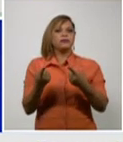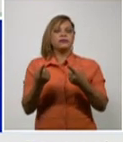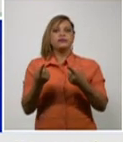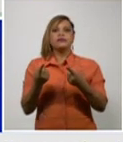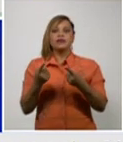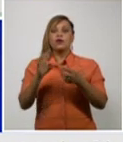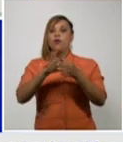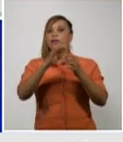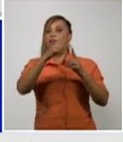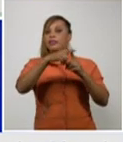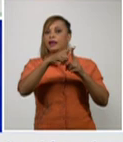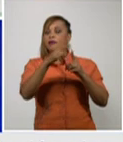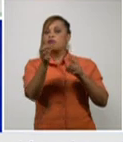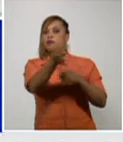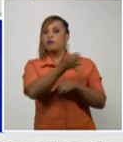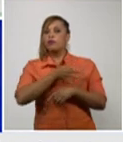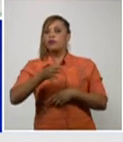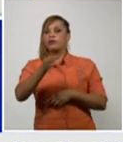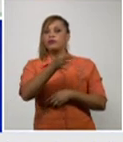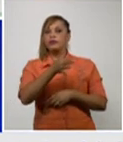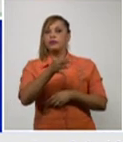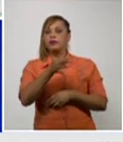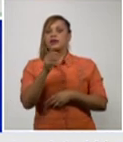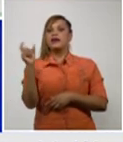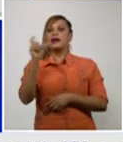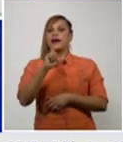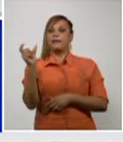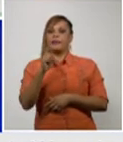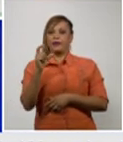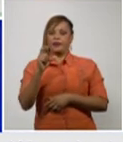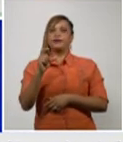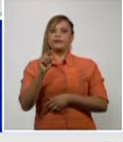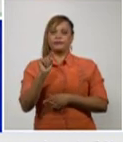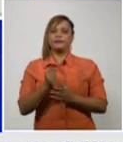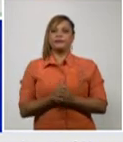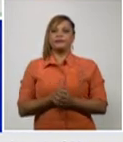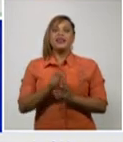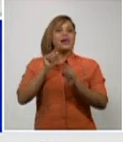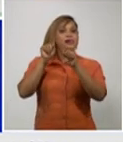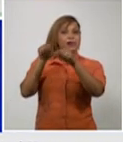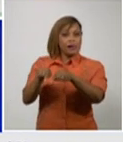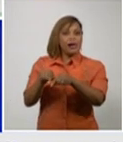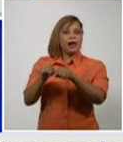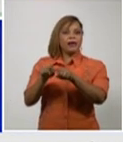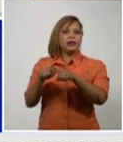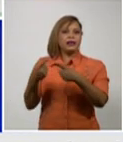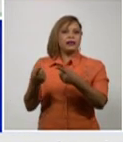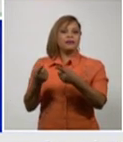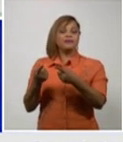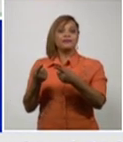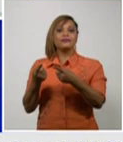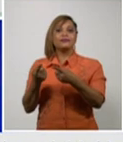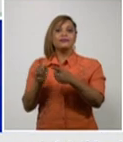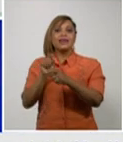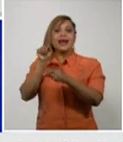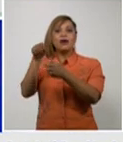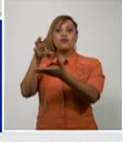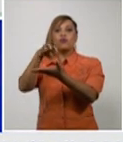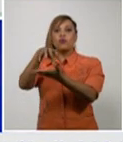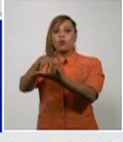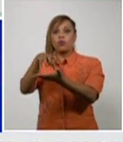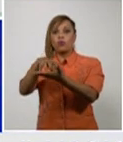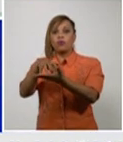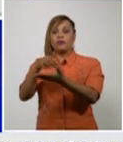Guantánamo es el municipio Caimanera en donde se enfrenta un evento que es